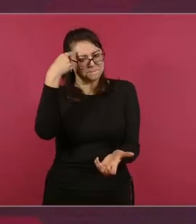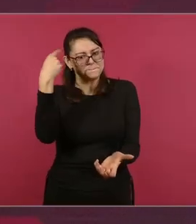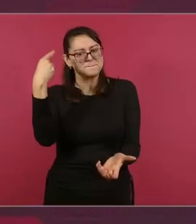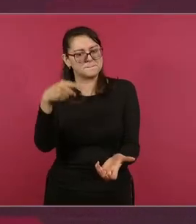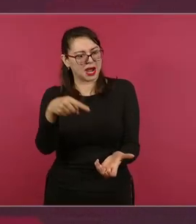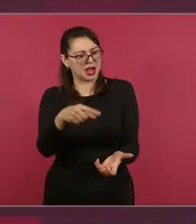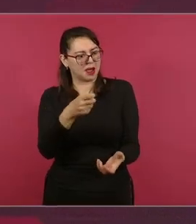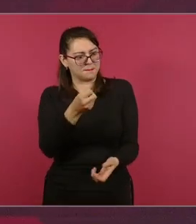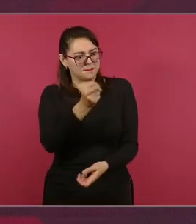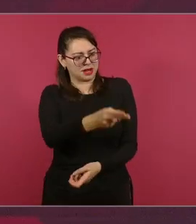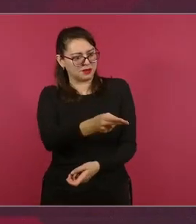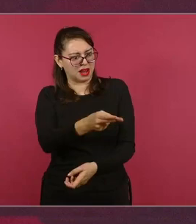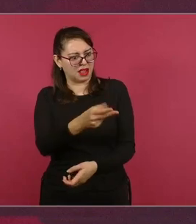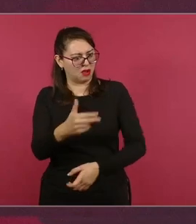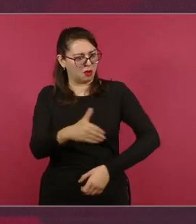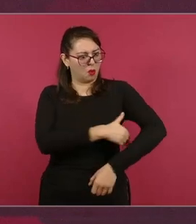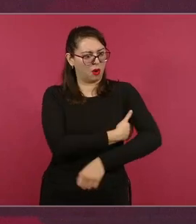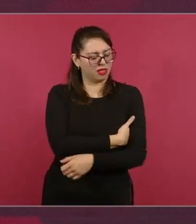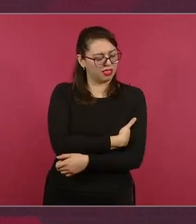privilegiados